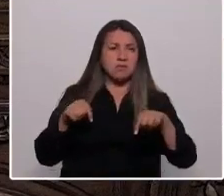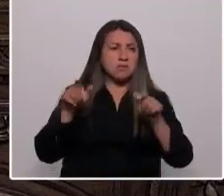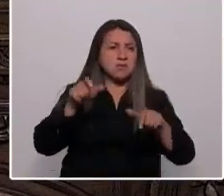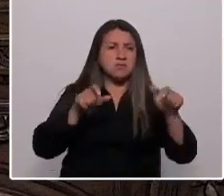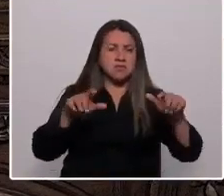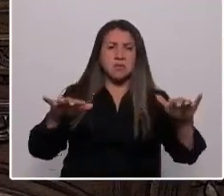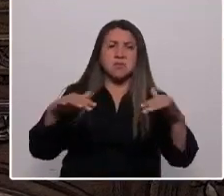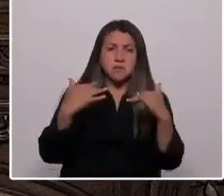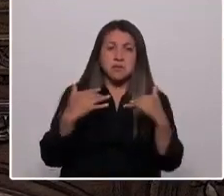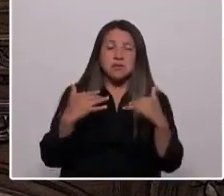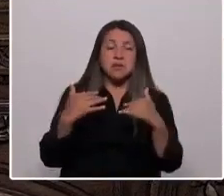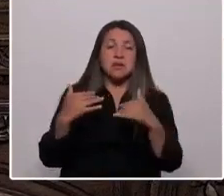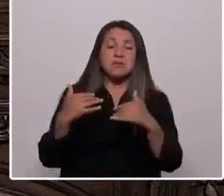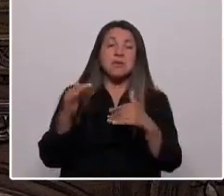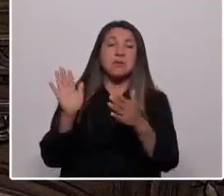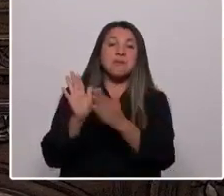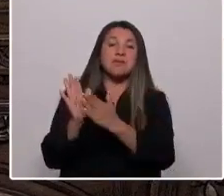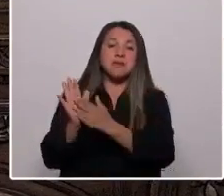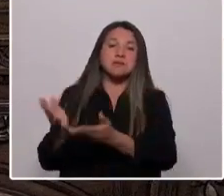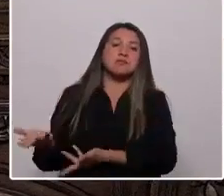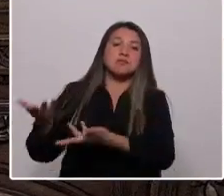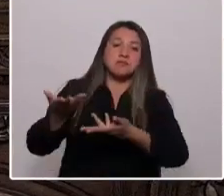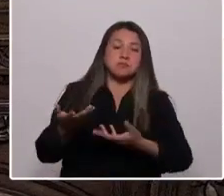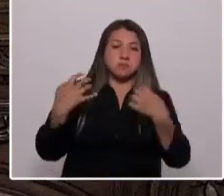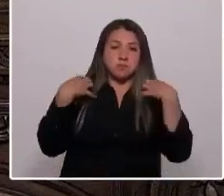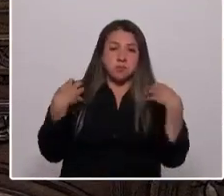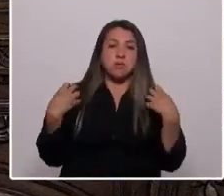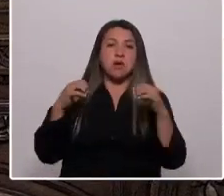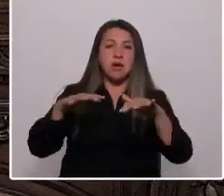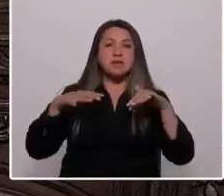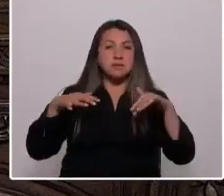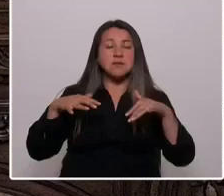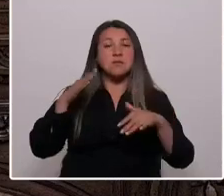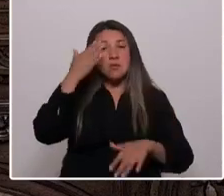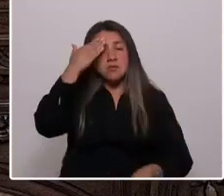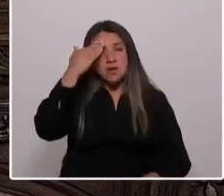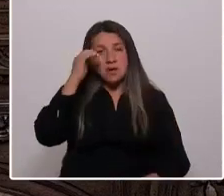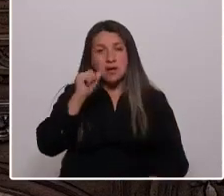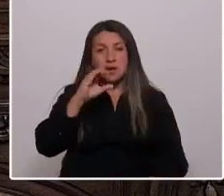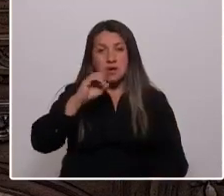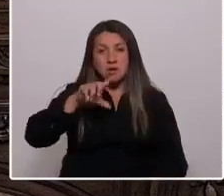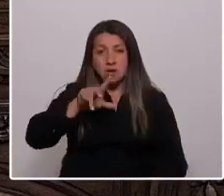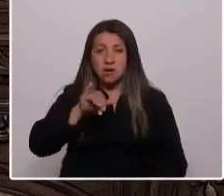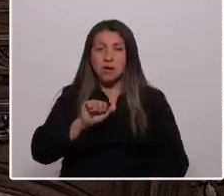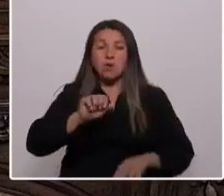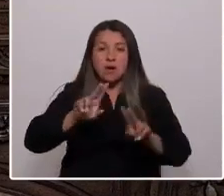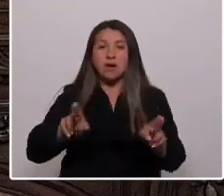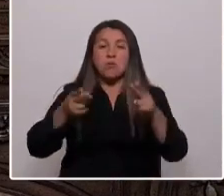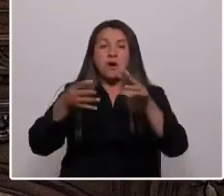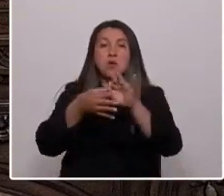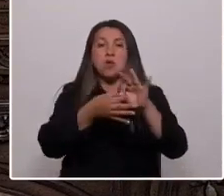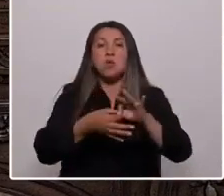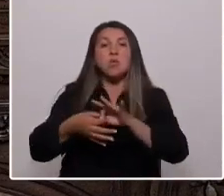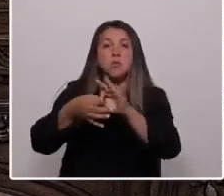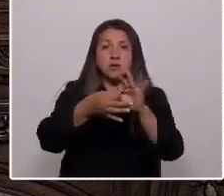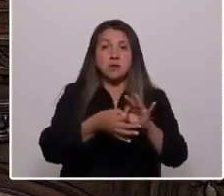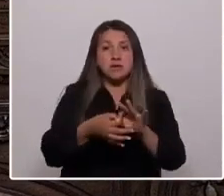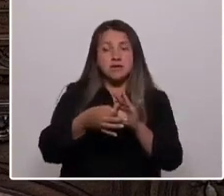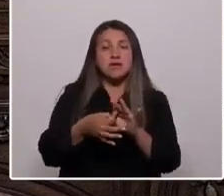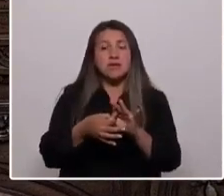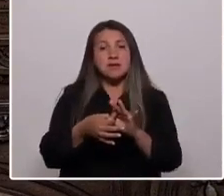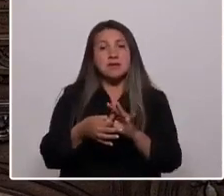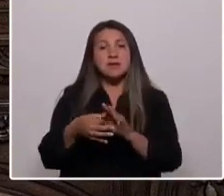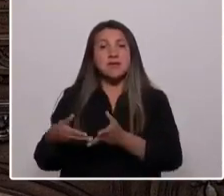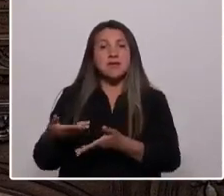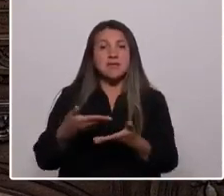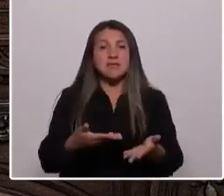me han entregado movimientos sociales y asambleas populares de Aconcagua de recuperar la unidad territorial que perdimos en la ilegítima e